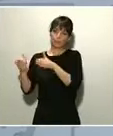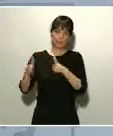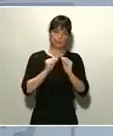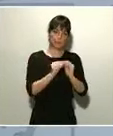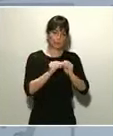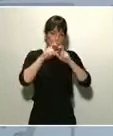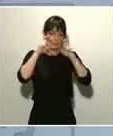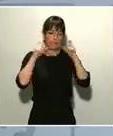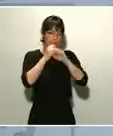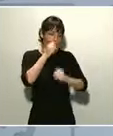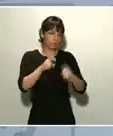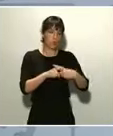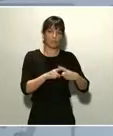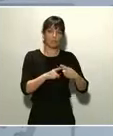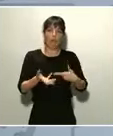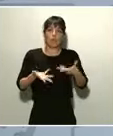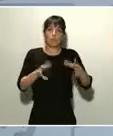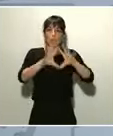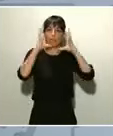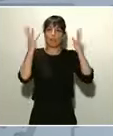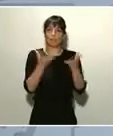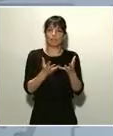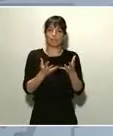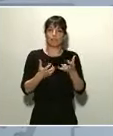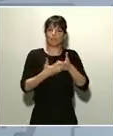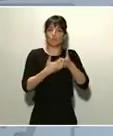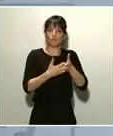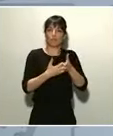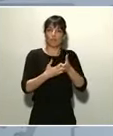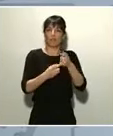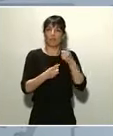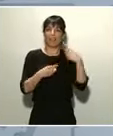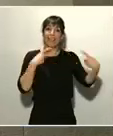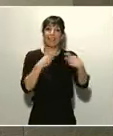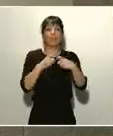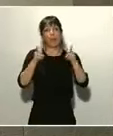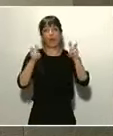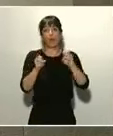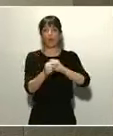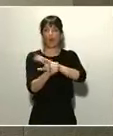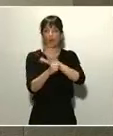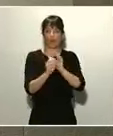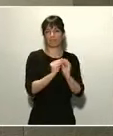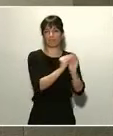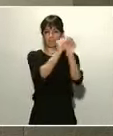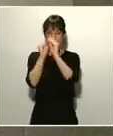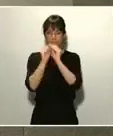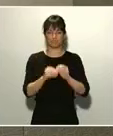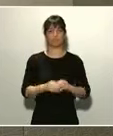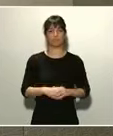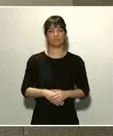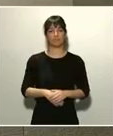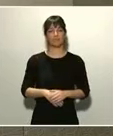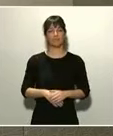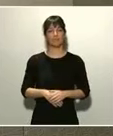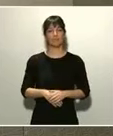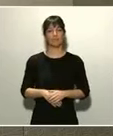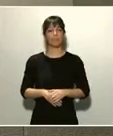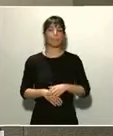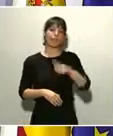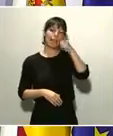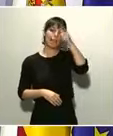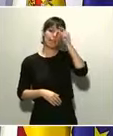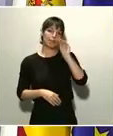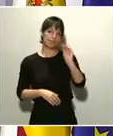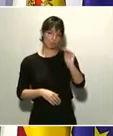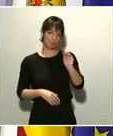del planeta a luchar contra ese enemigo común, que es el coronavirus. Desde Alemania, emisora Dostlanfunk le pregunta cómo valora el funcionamiento